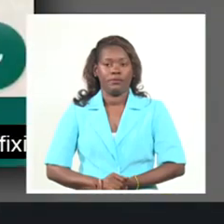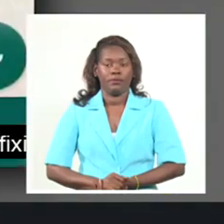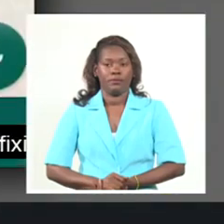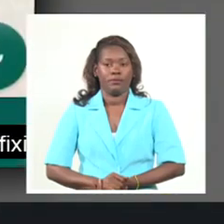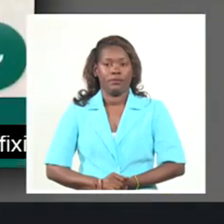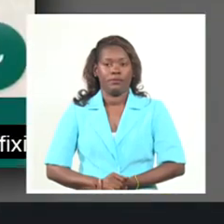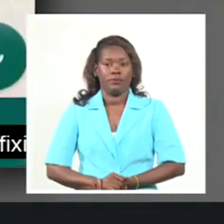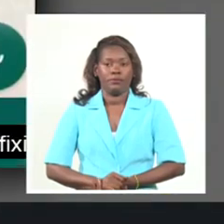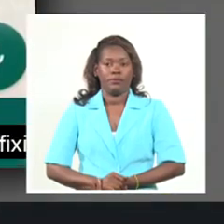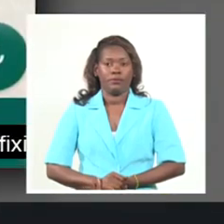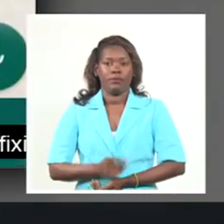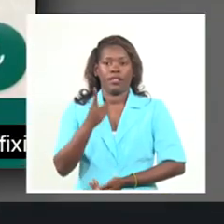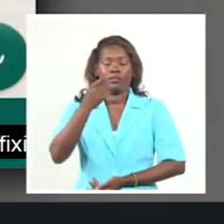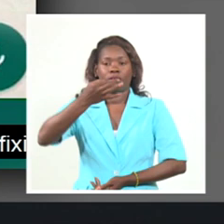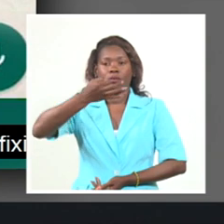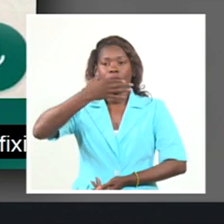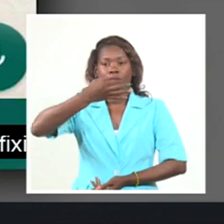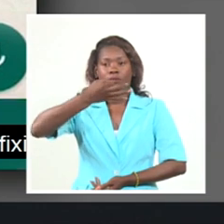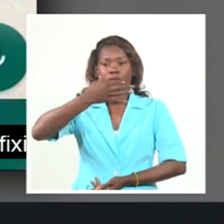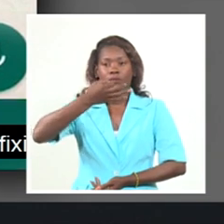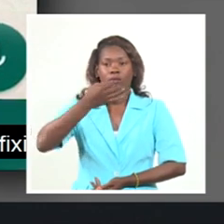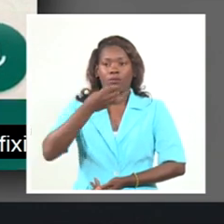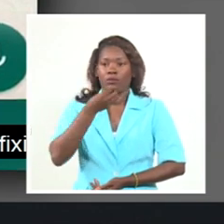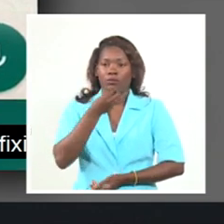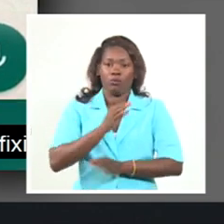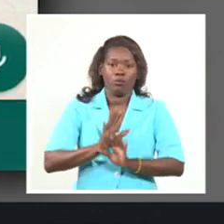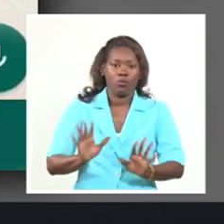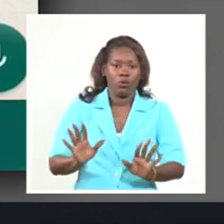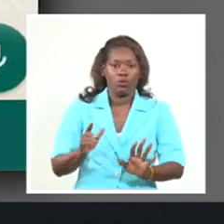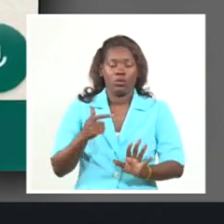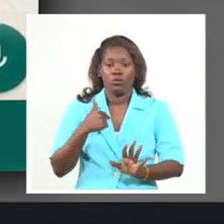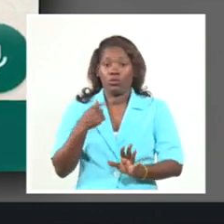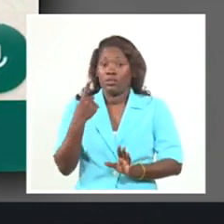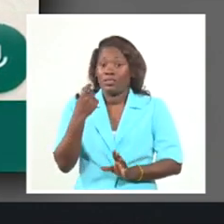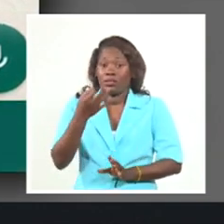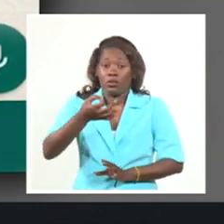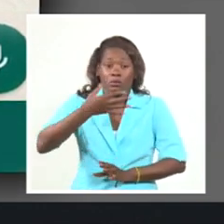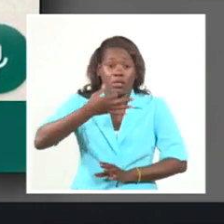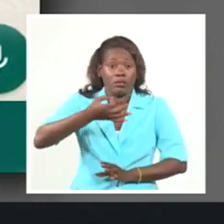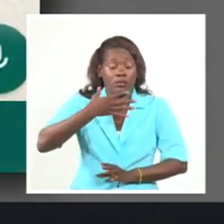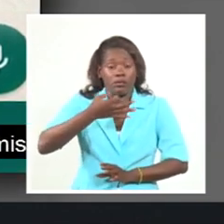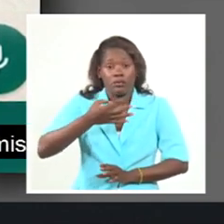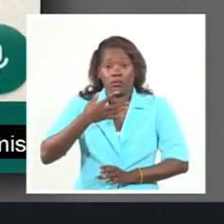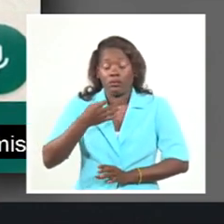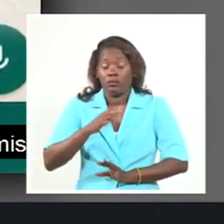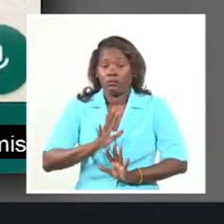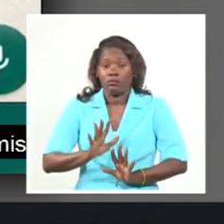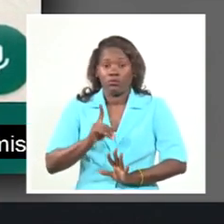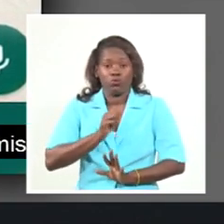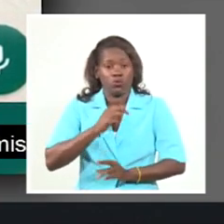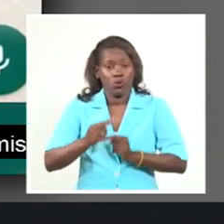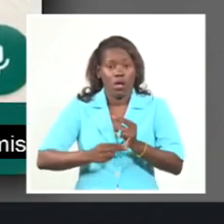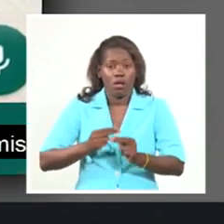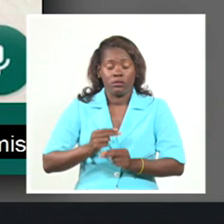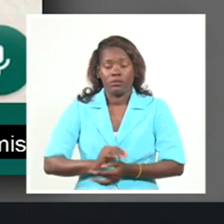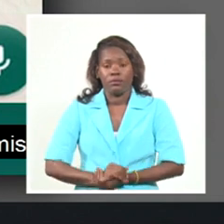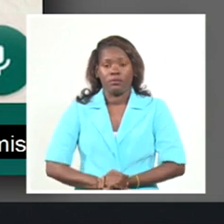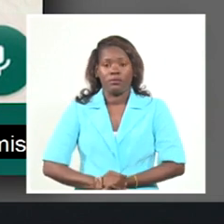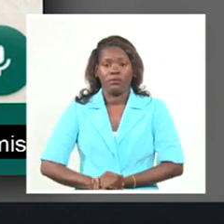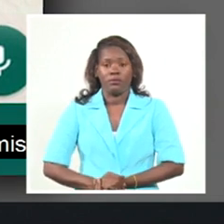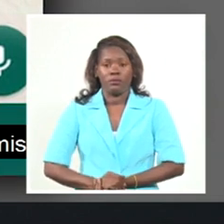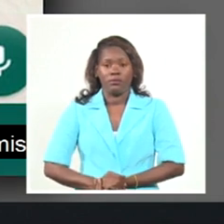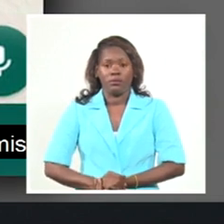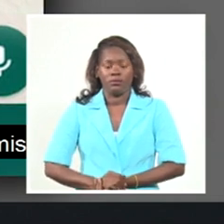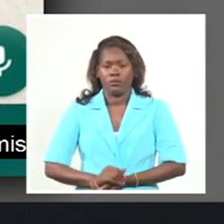Necesito de origina. Lo que sea lo voy a hacer. Ando oficiado. Dime tú qué quieres que haga. Eso es un poco misterioso.